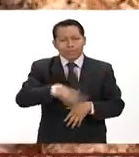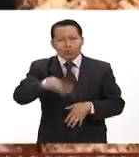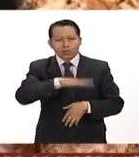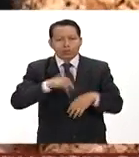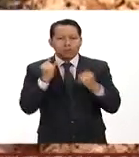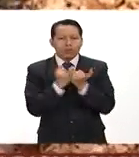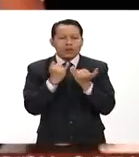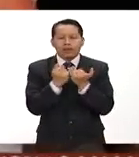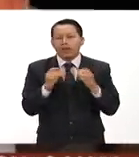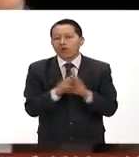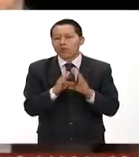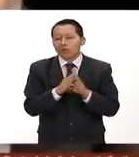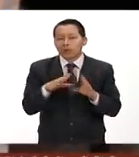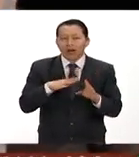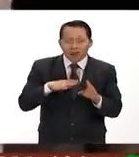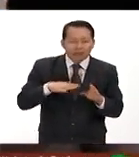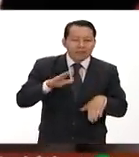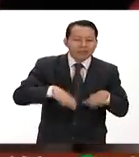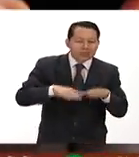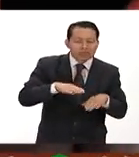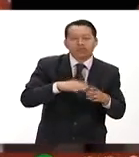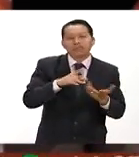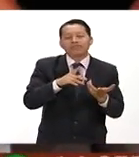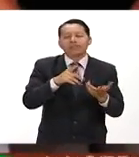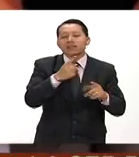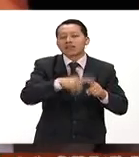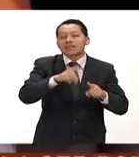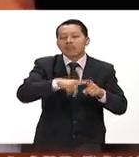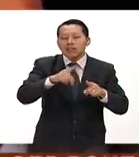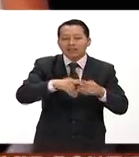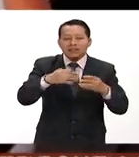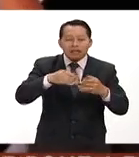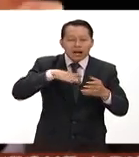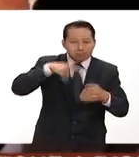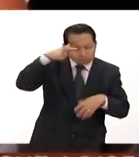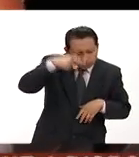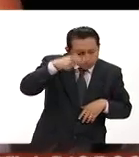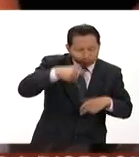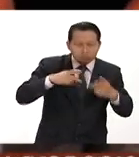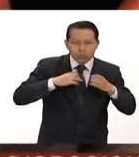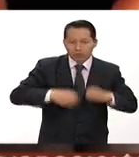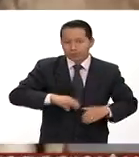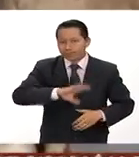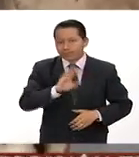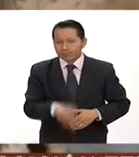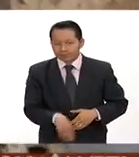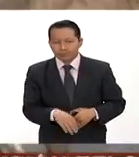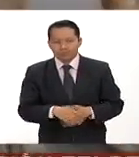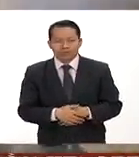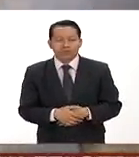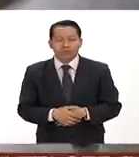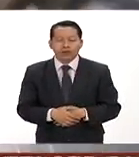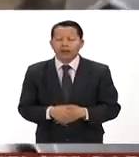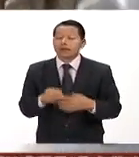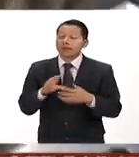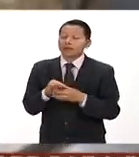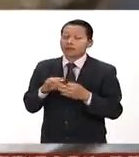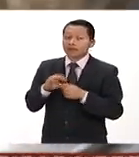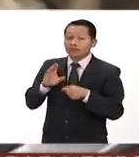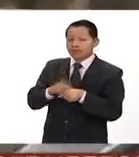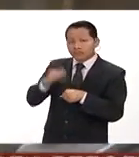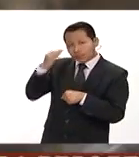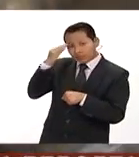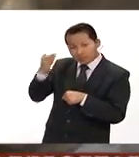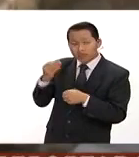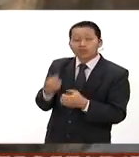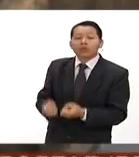prospección de fosas clandestinas por ejemplo y la especialidad está participando mucho en ellos Díganos más sobre los tiempos